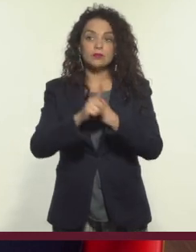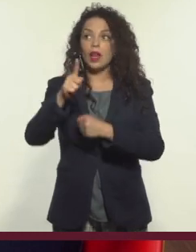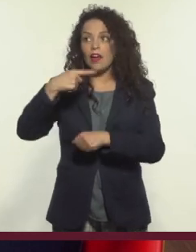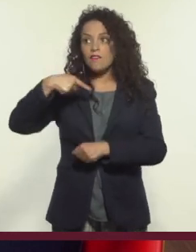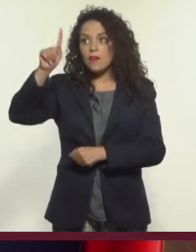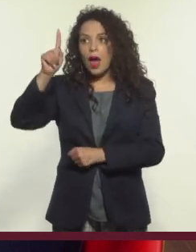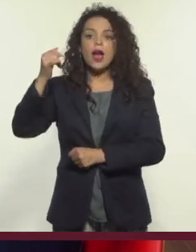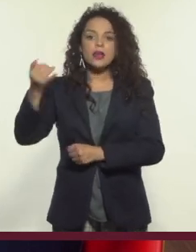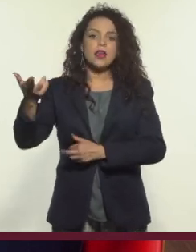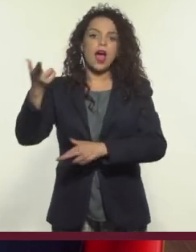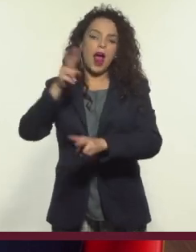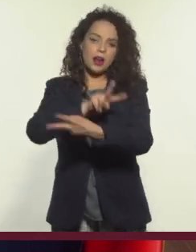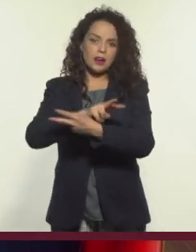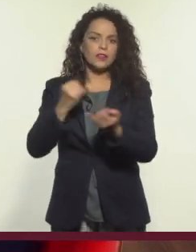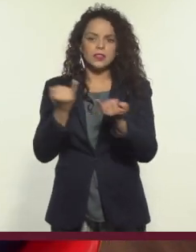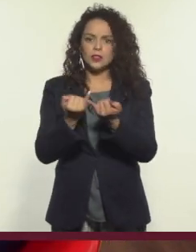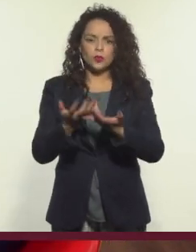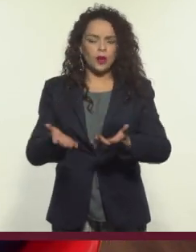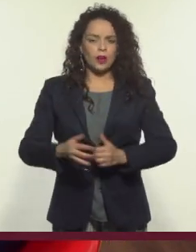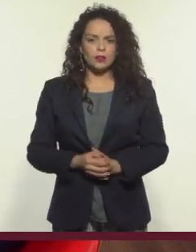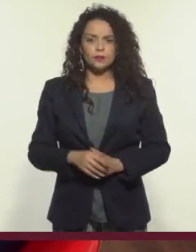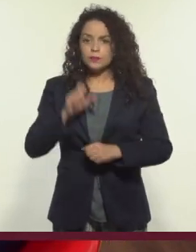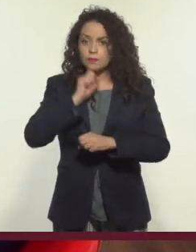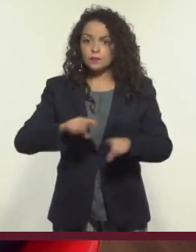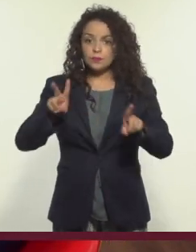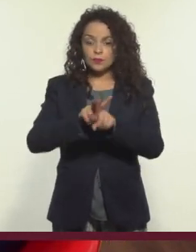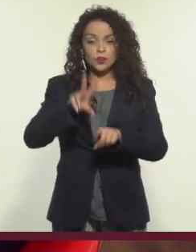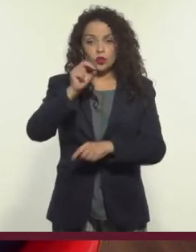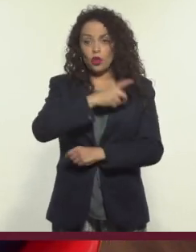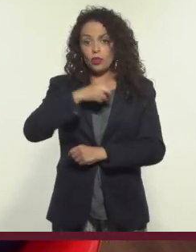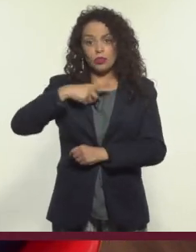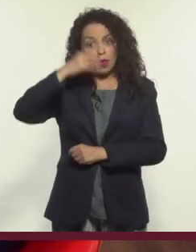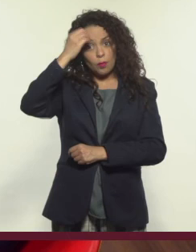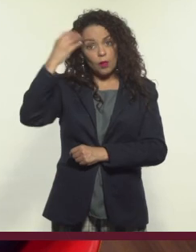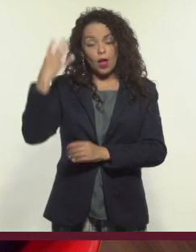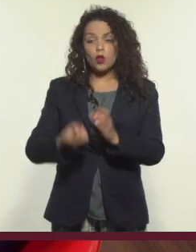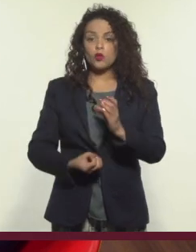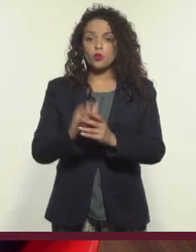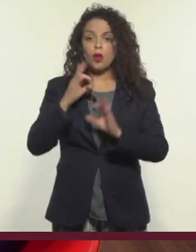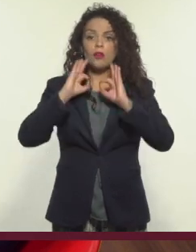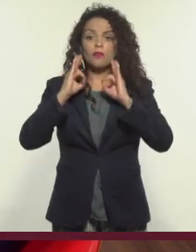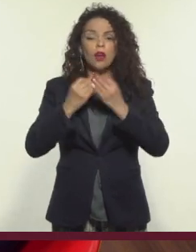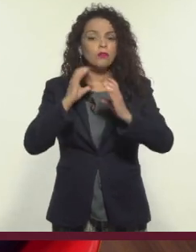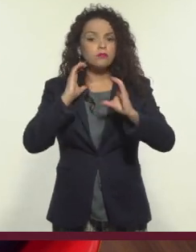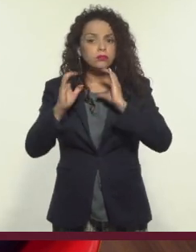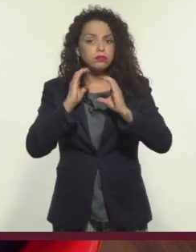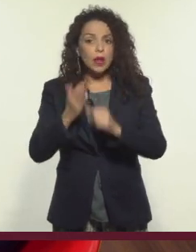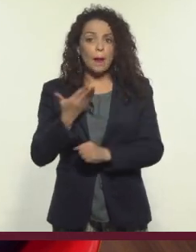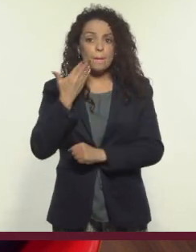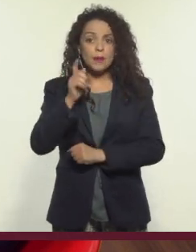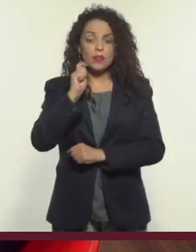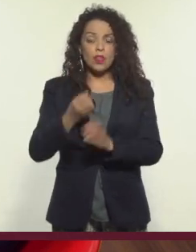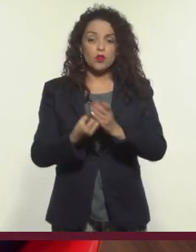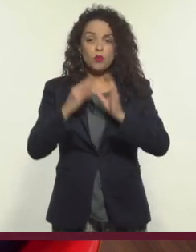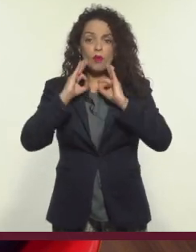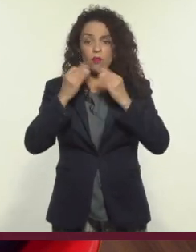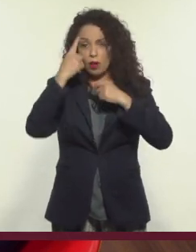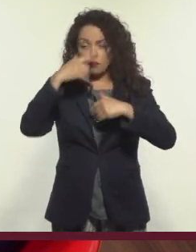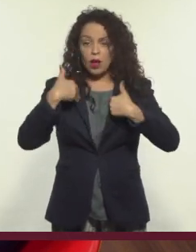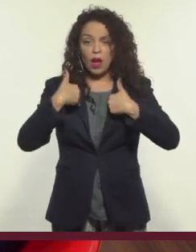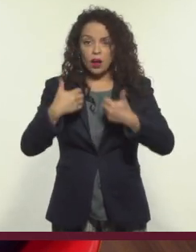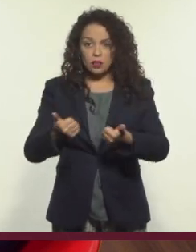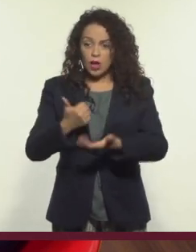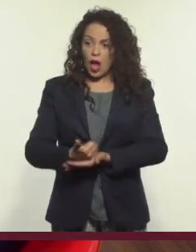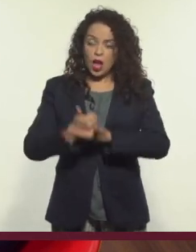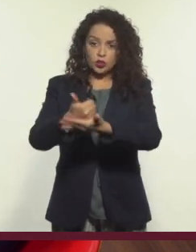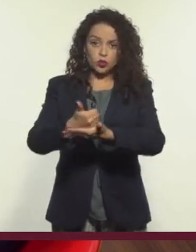país al que se va y viceversa. Y tampoco hay que olvidar que nuevas formas de comunicarnos exigen nuevas maneras de